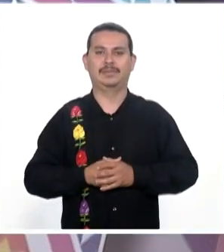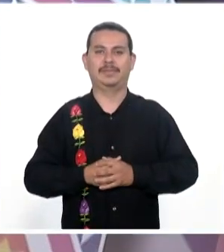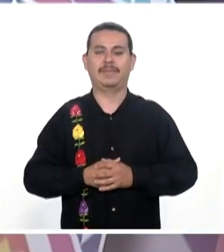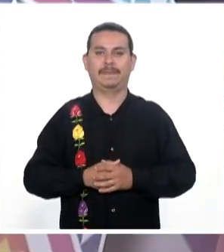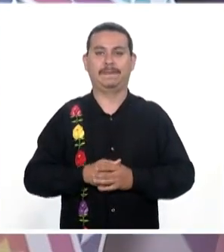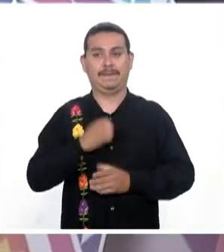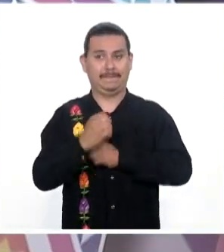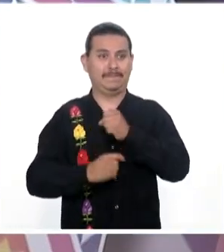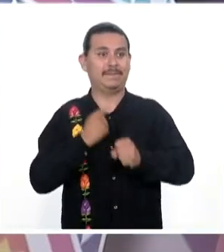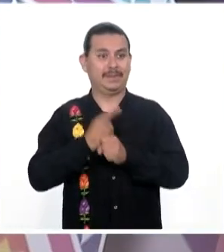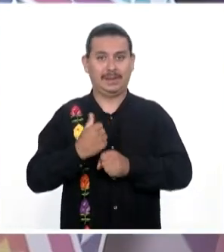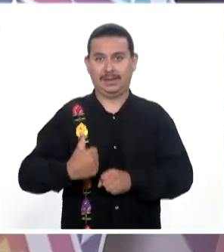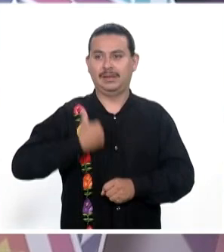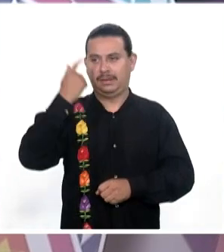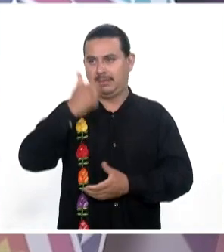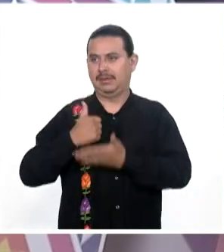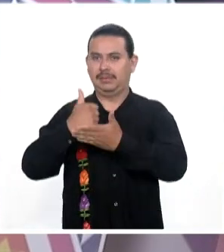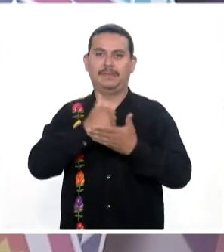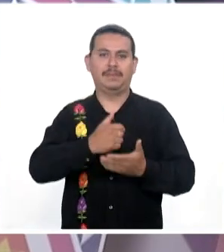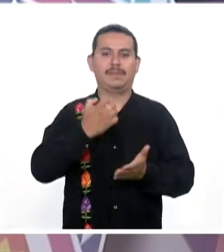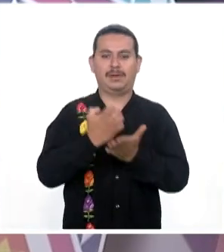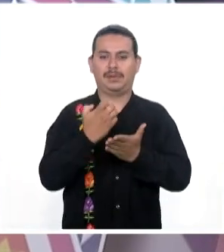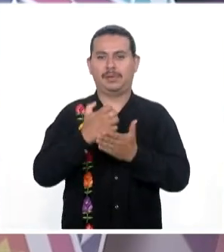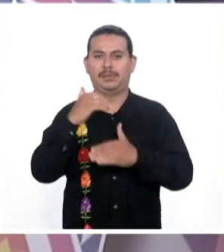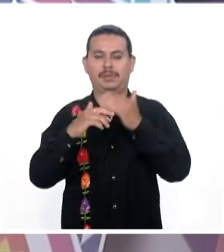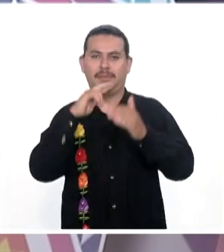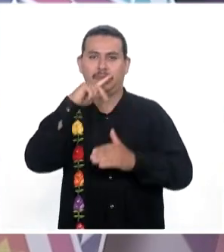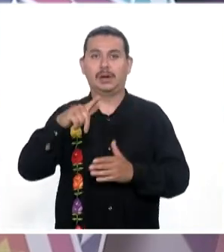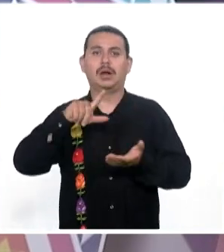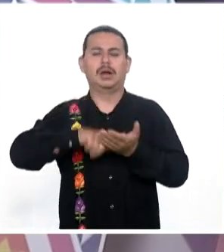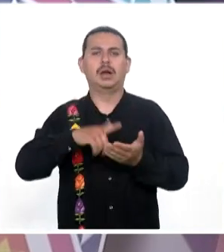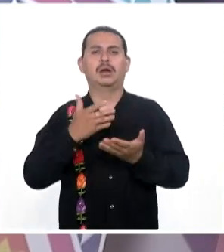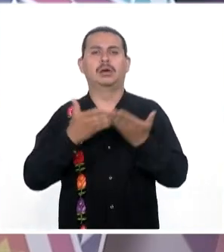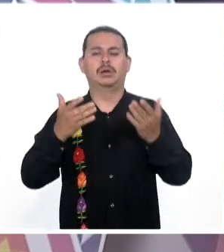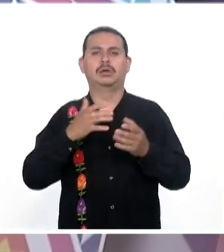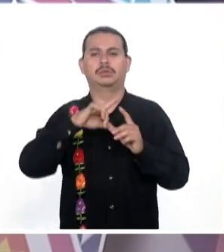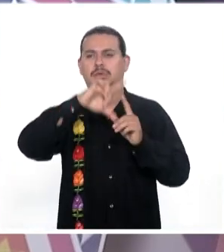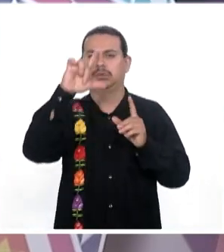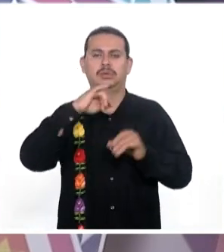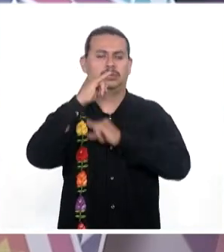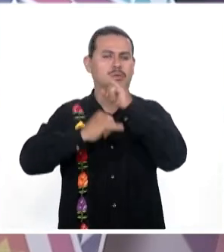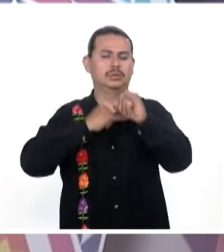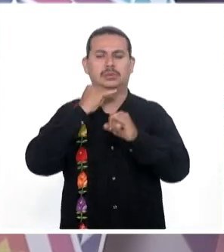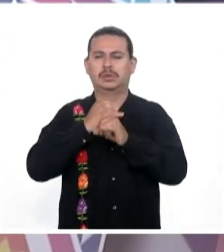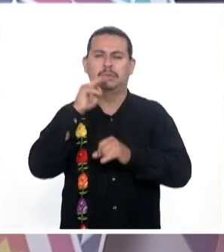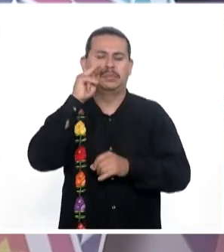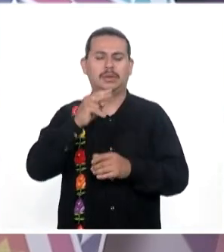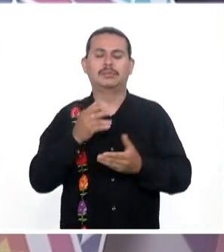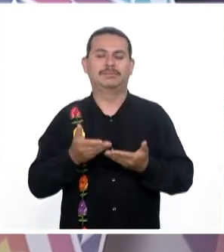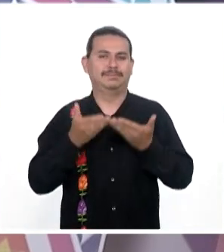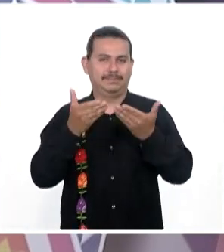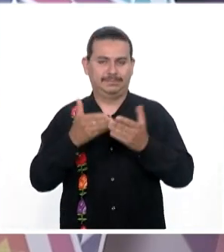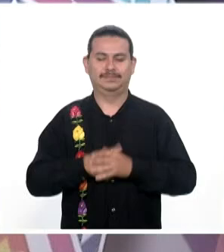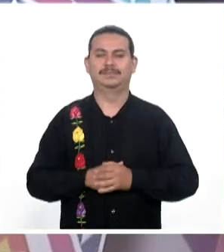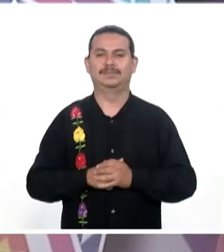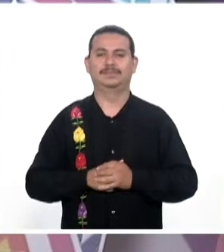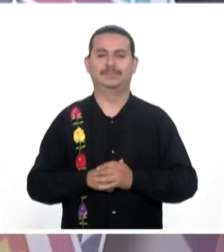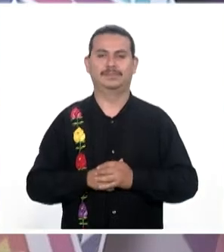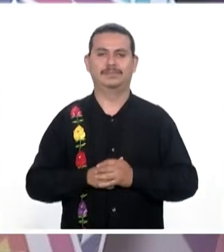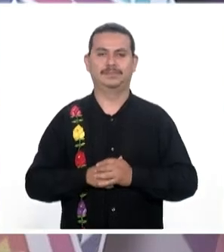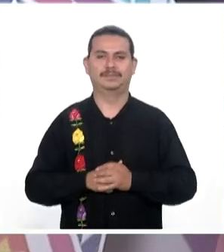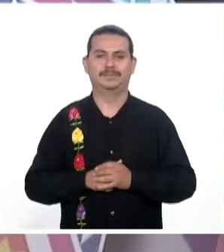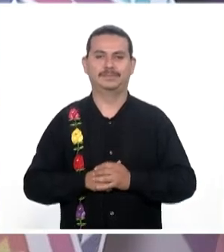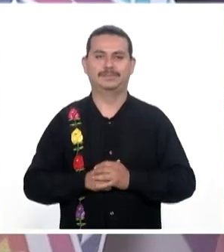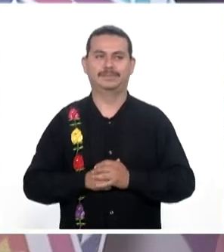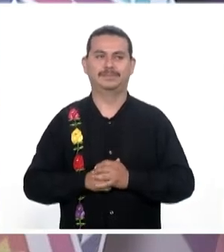Una oportunidad de ayudar a reactivar la economía local, pero revisemos la información más importante que se ha generado en el país y también